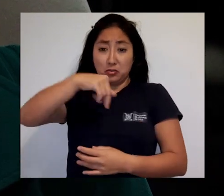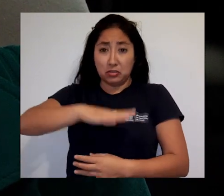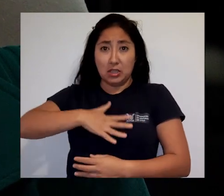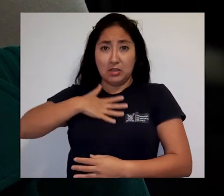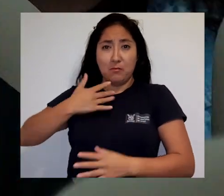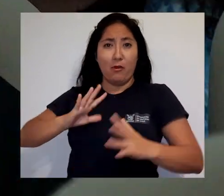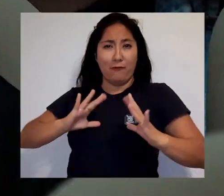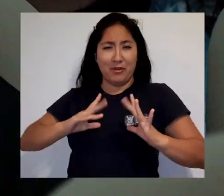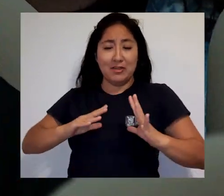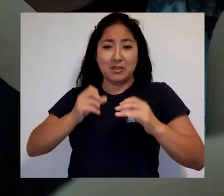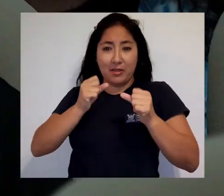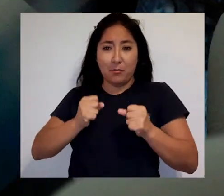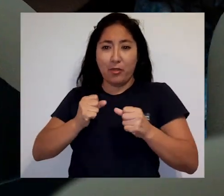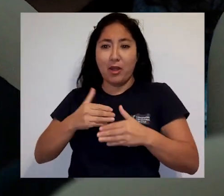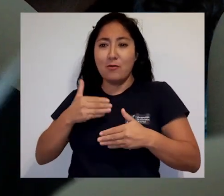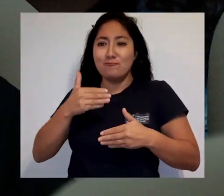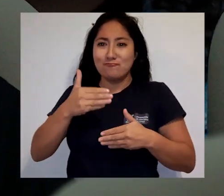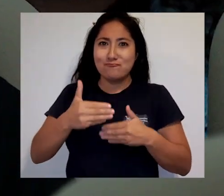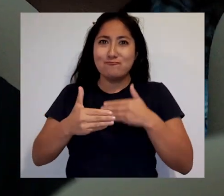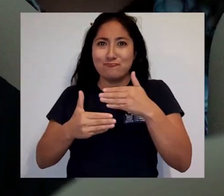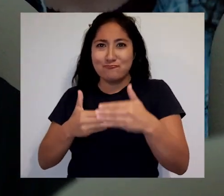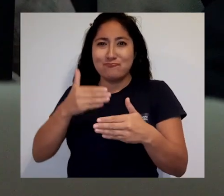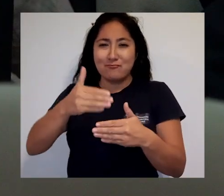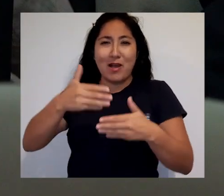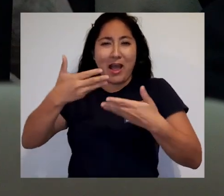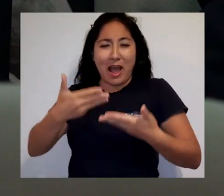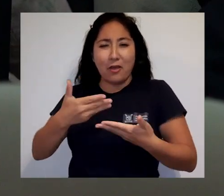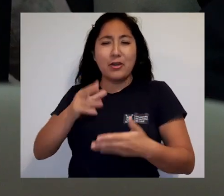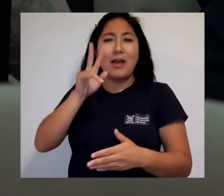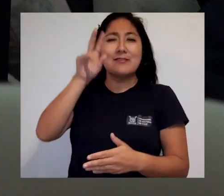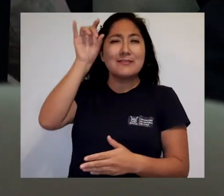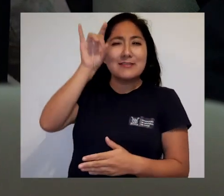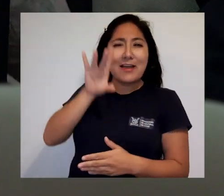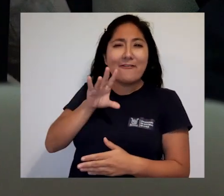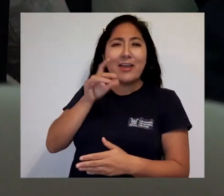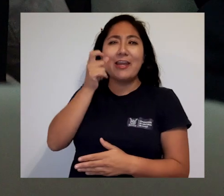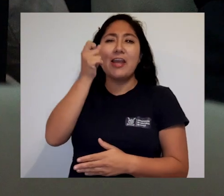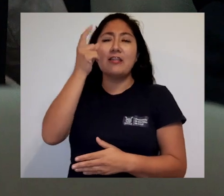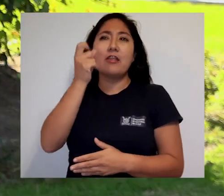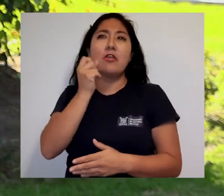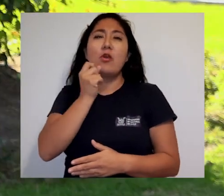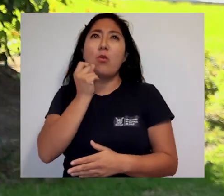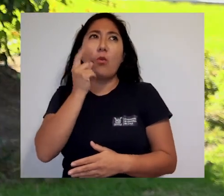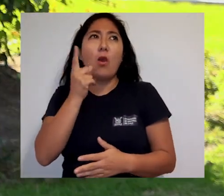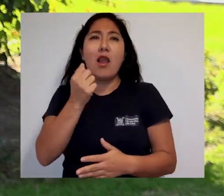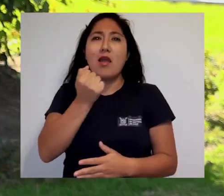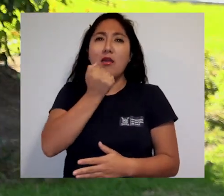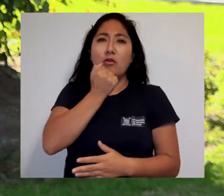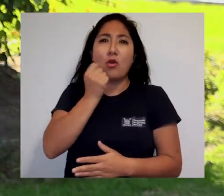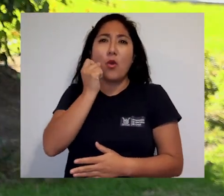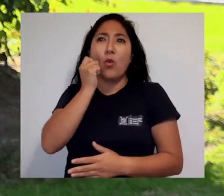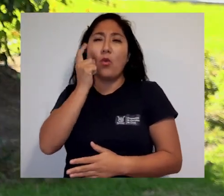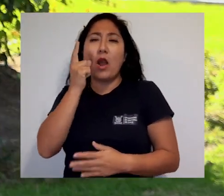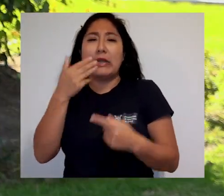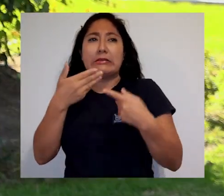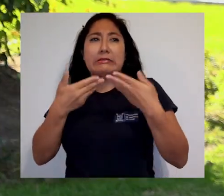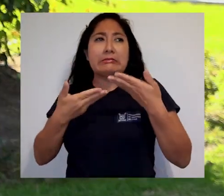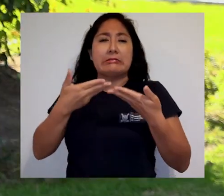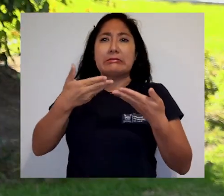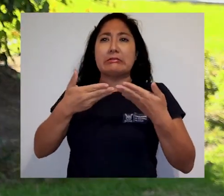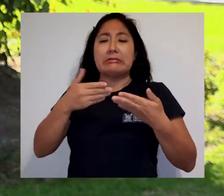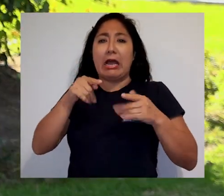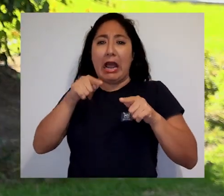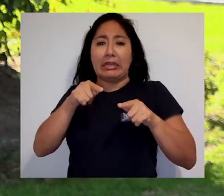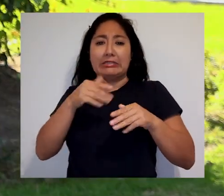contenta de que podamos dar este paso en que primero podamos de cierta forma ir identificando qué errores o qué desaciertos tenemos